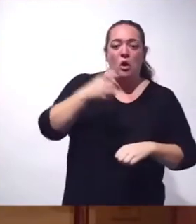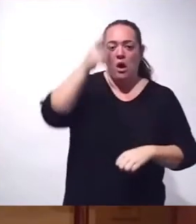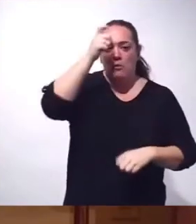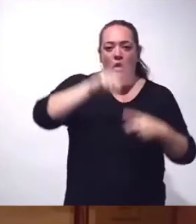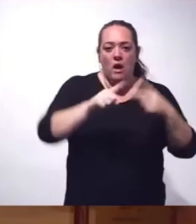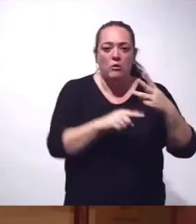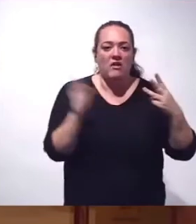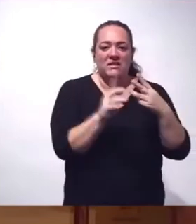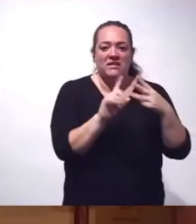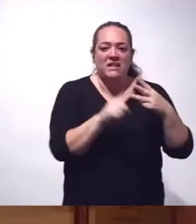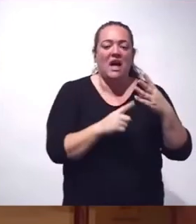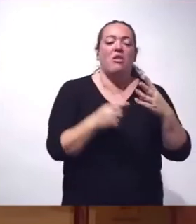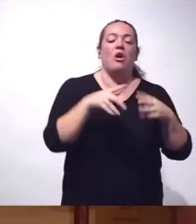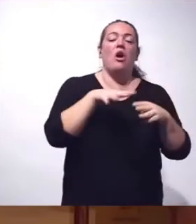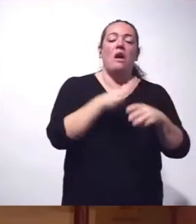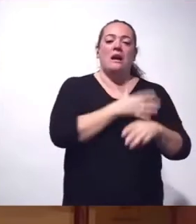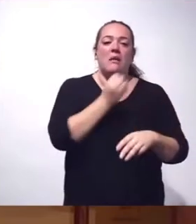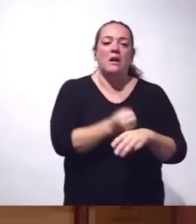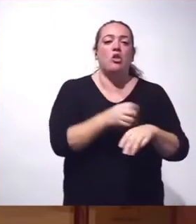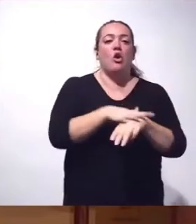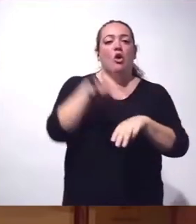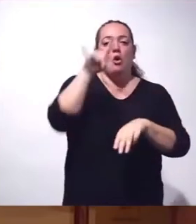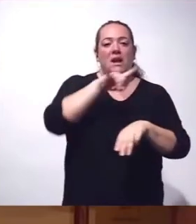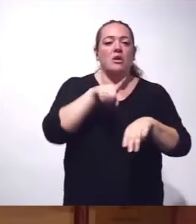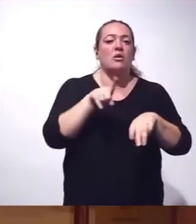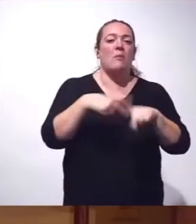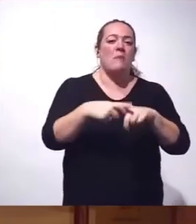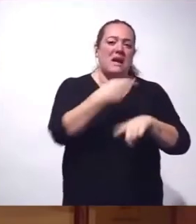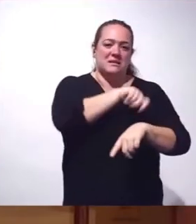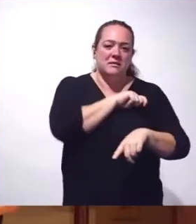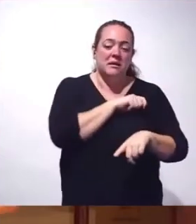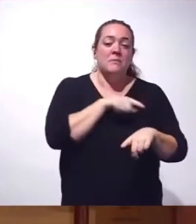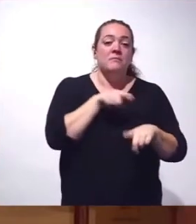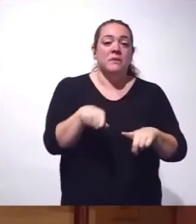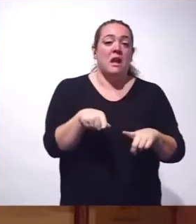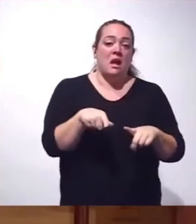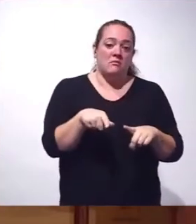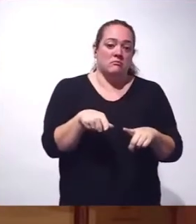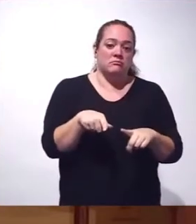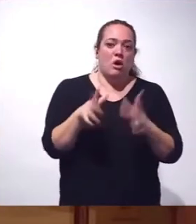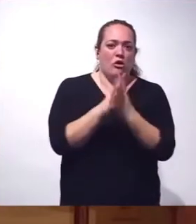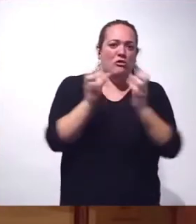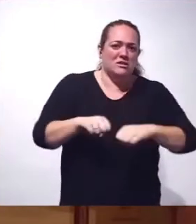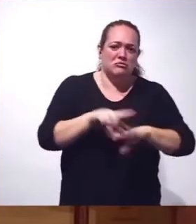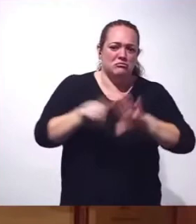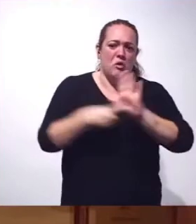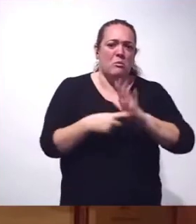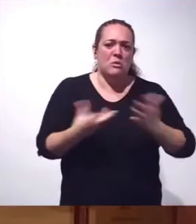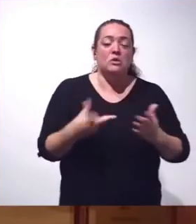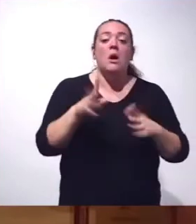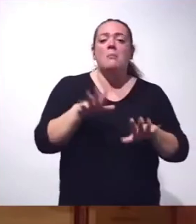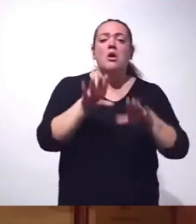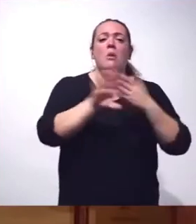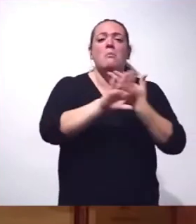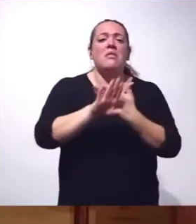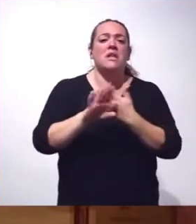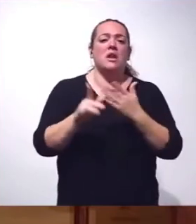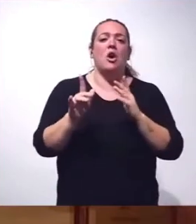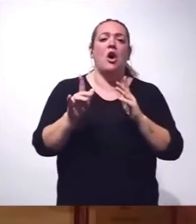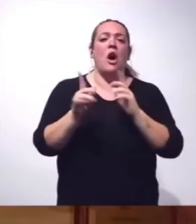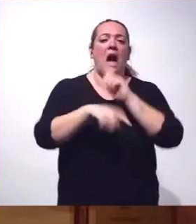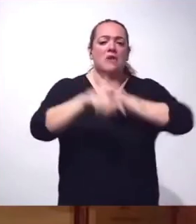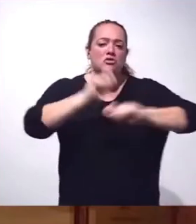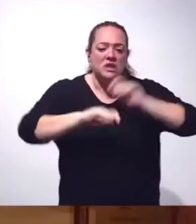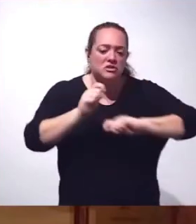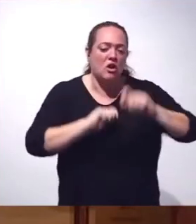el Cabildo, con el gobierno de España y con el gobierno central. Desde el punto de vista institucional, no hay más consenso, pero seguiremos hablando con los vecinos, con las plataformas, con las